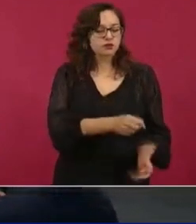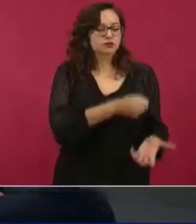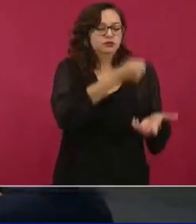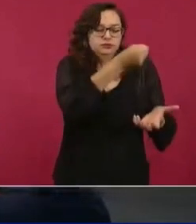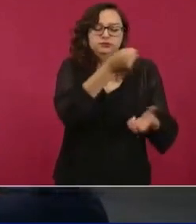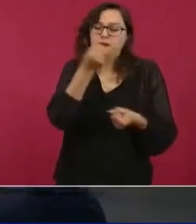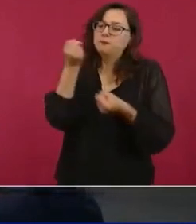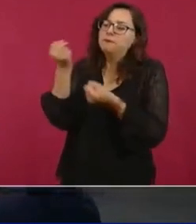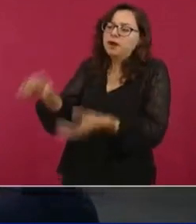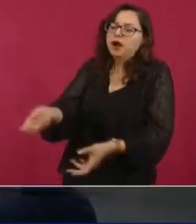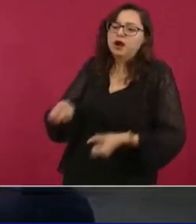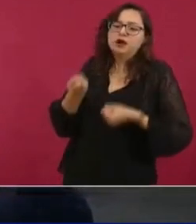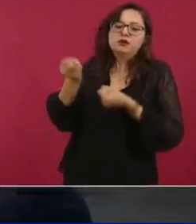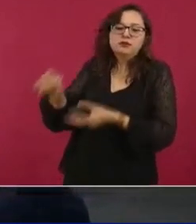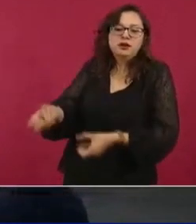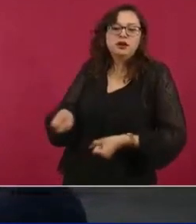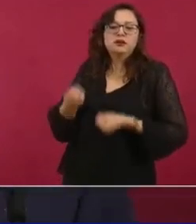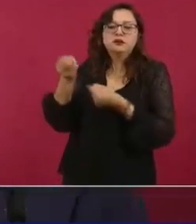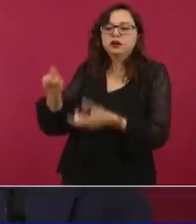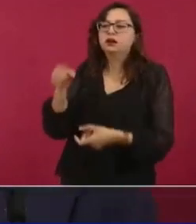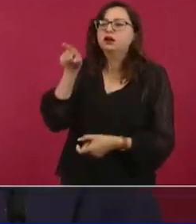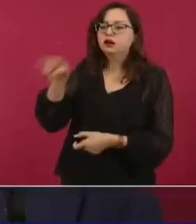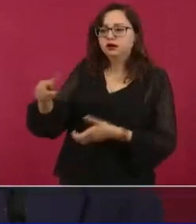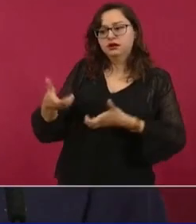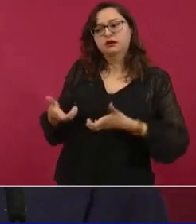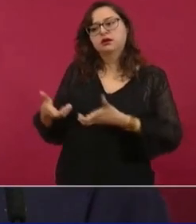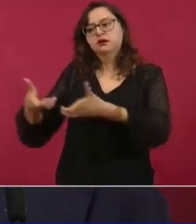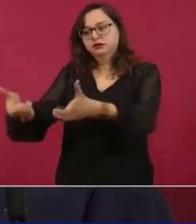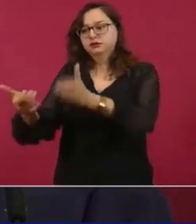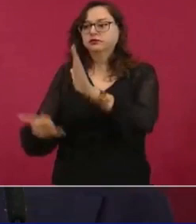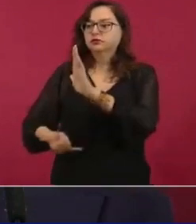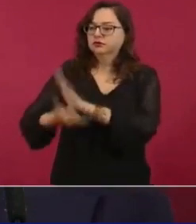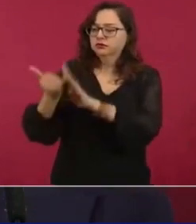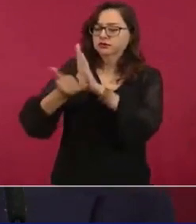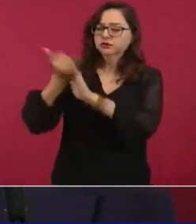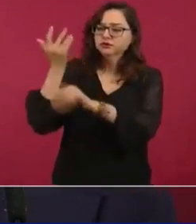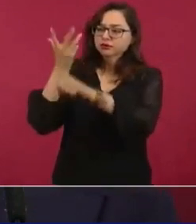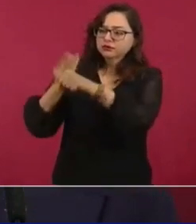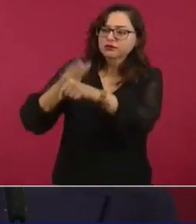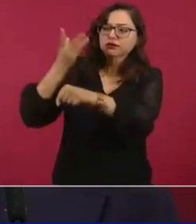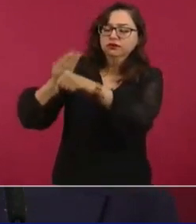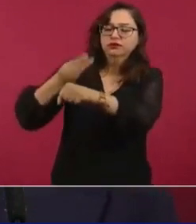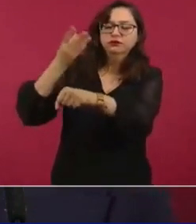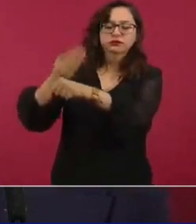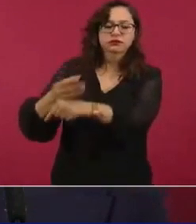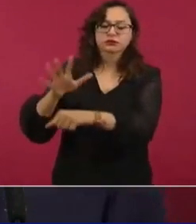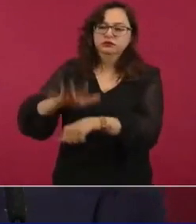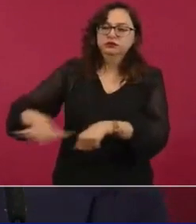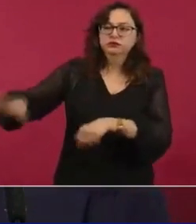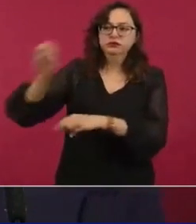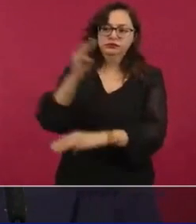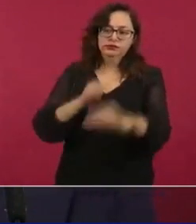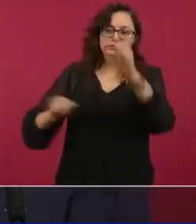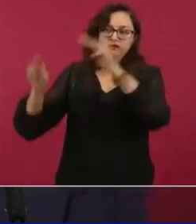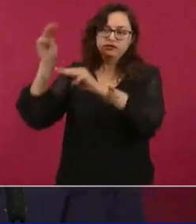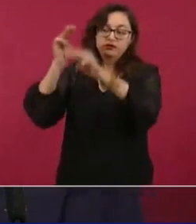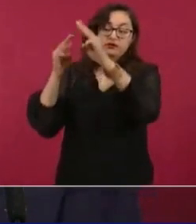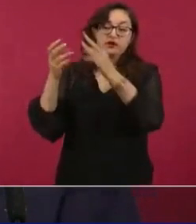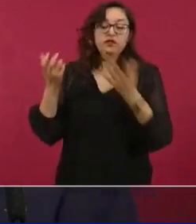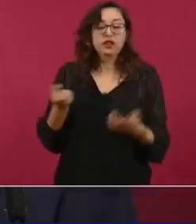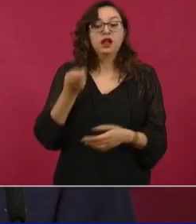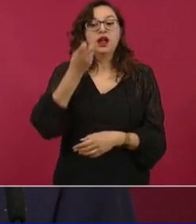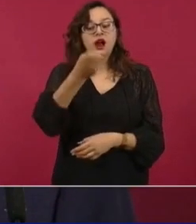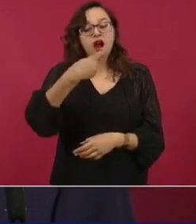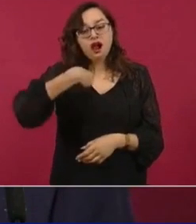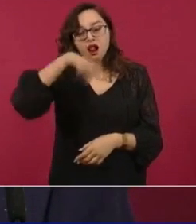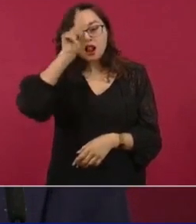y para que hagan sus caminos allá. Entonces, es lo que yo recomiendo,